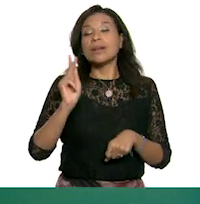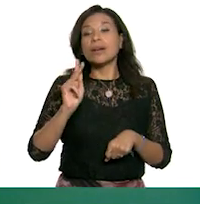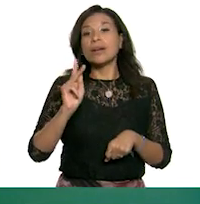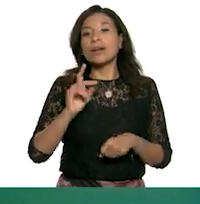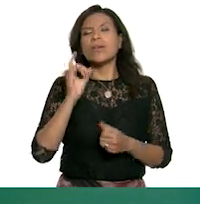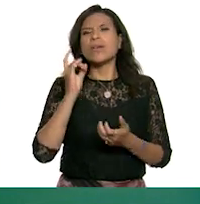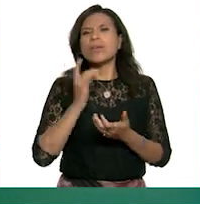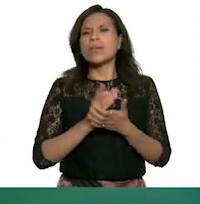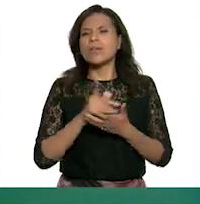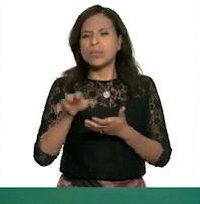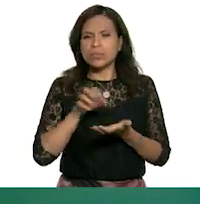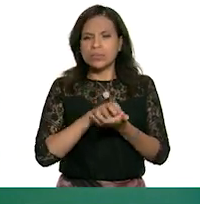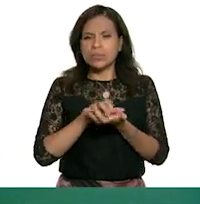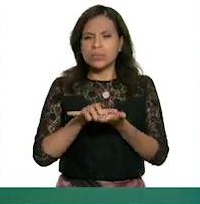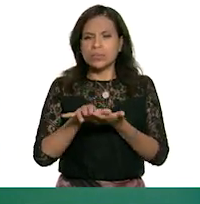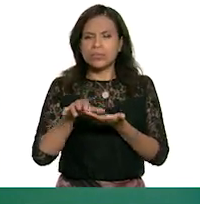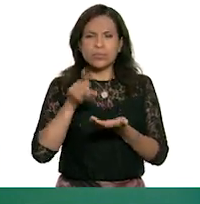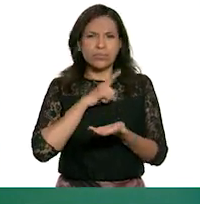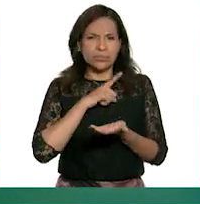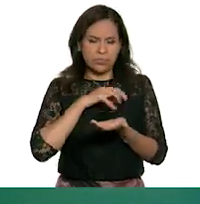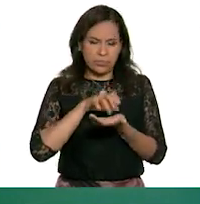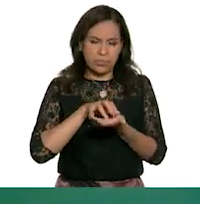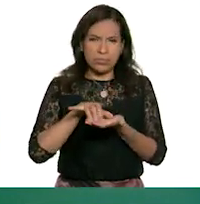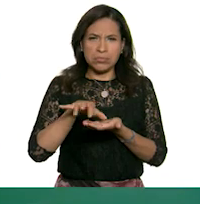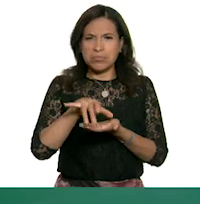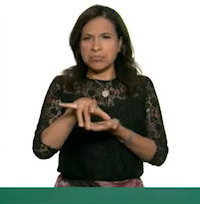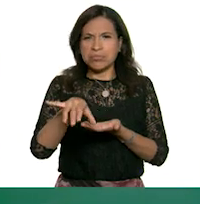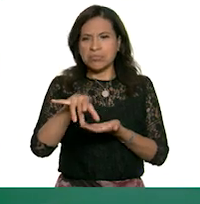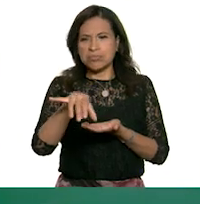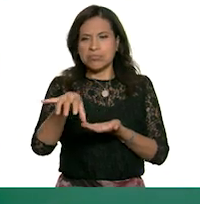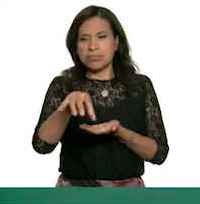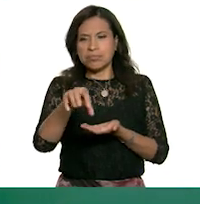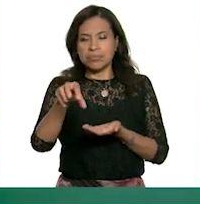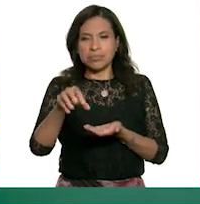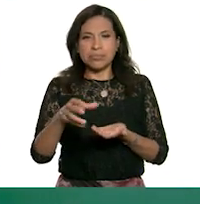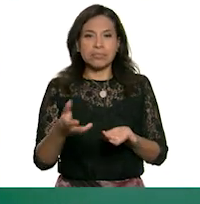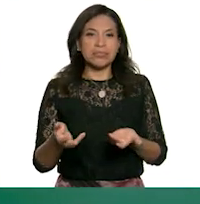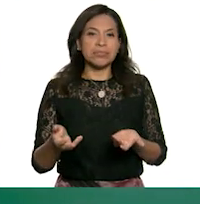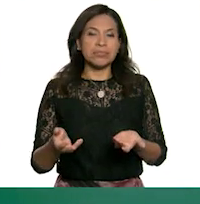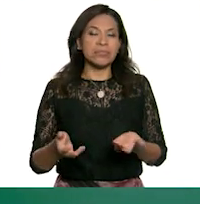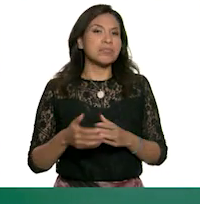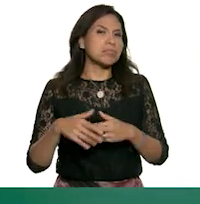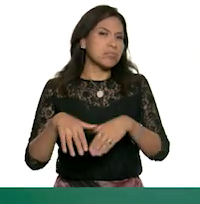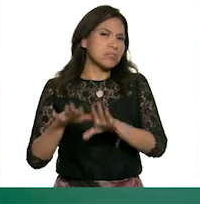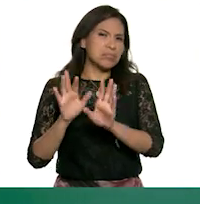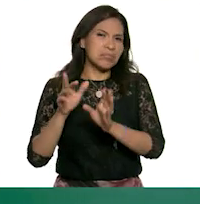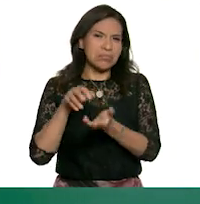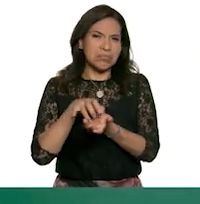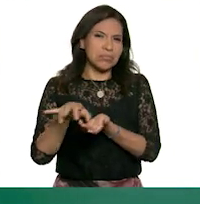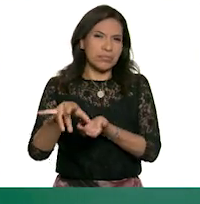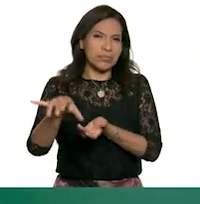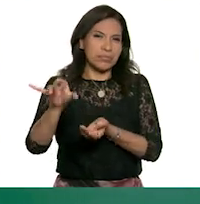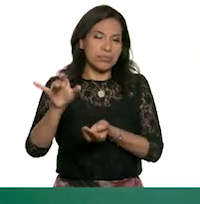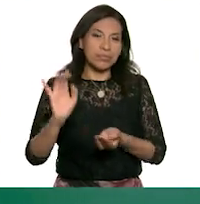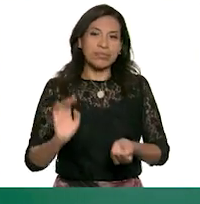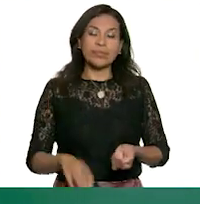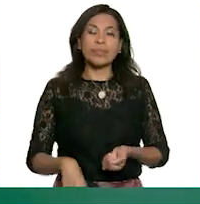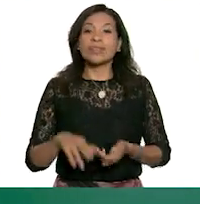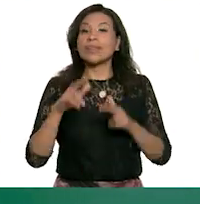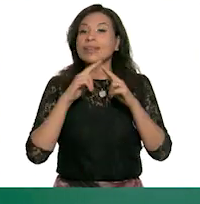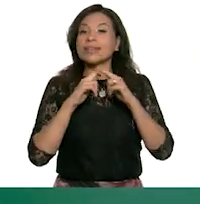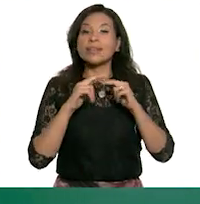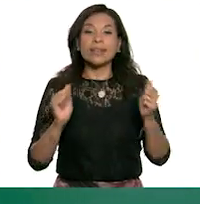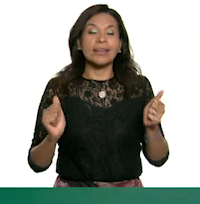solo la araña caminó, caminó, caminó, siguió su camino. Ni